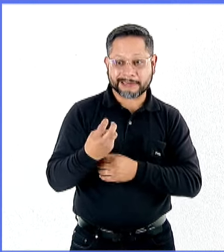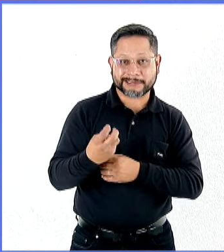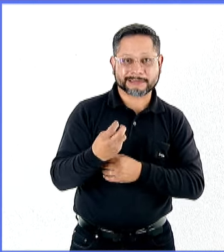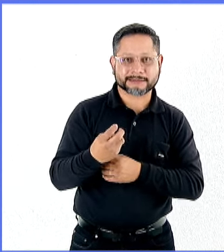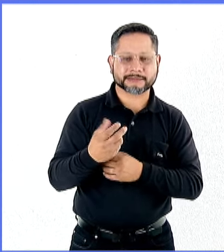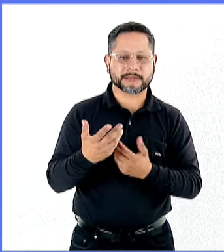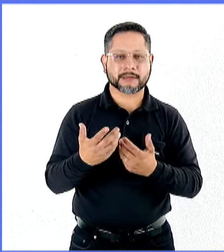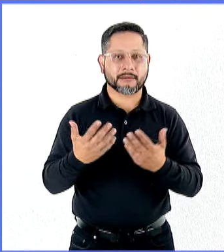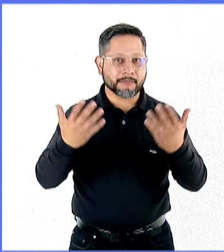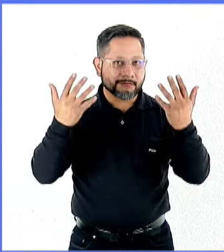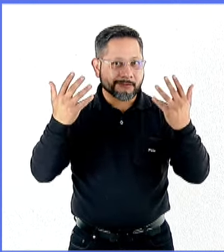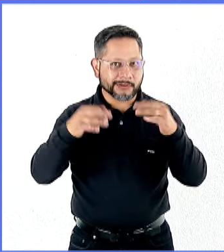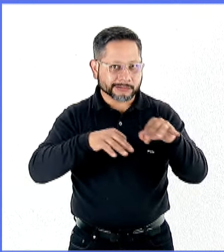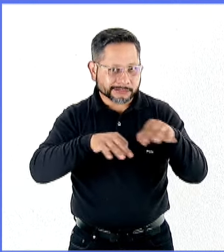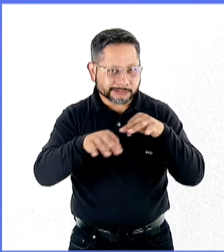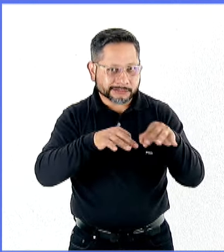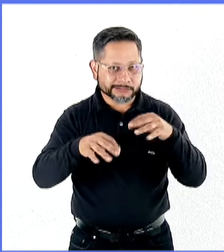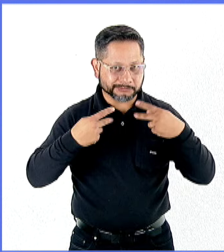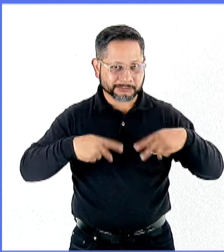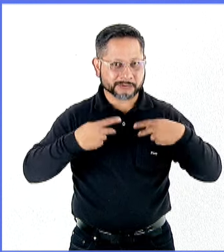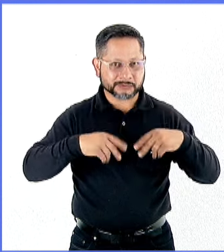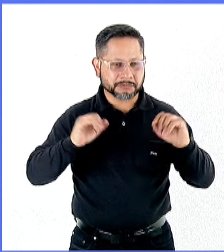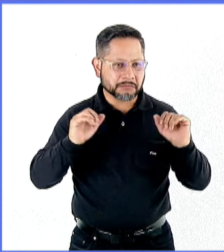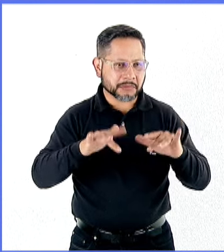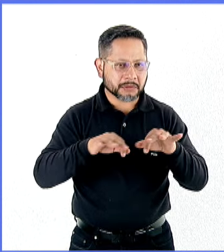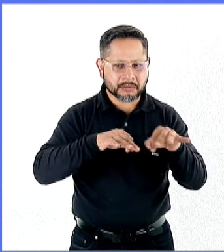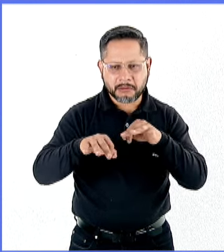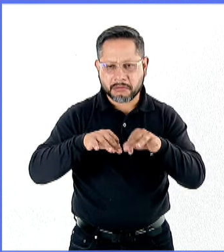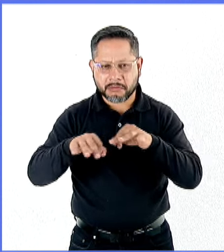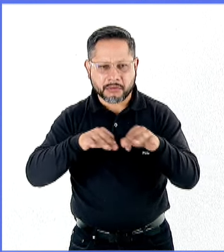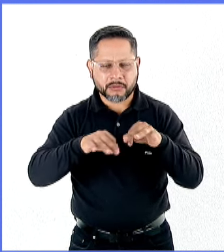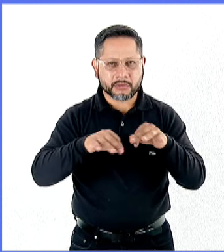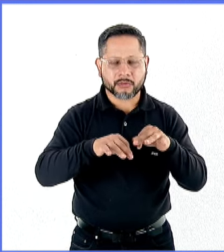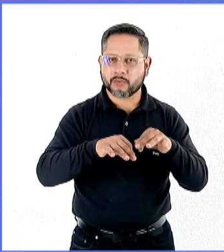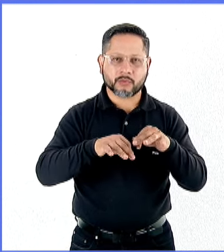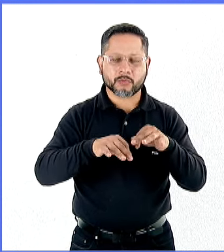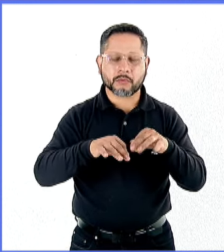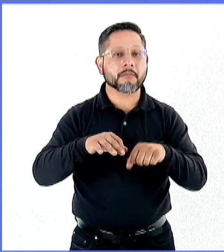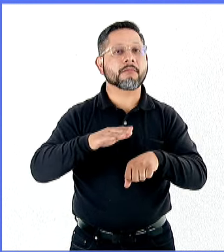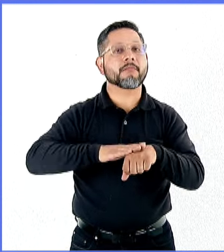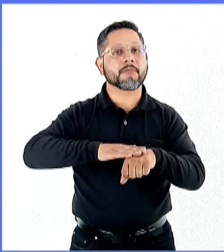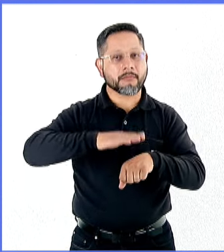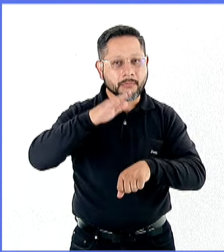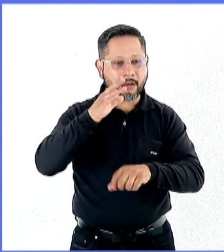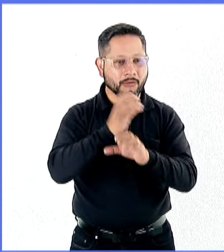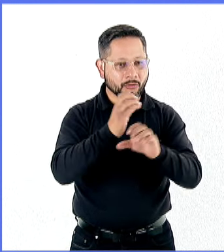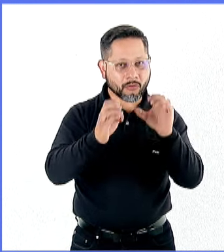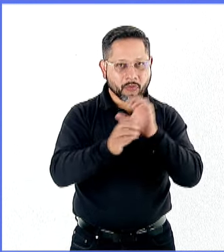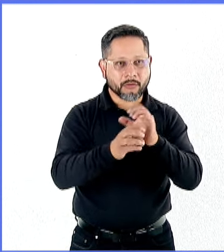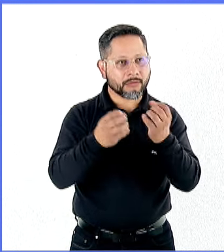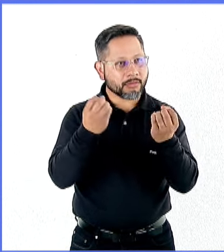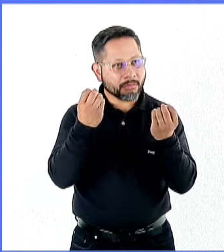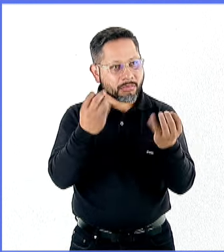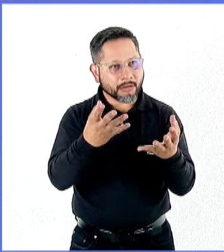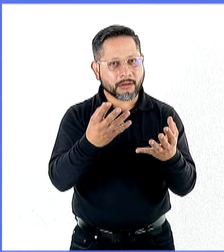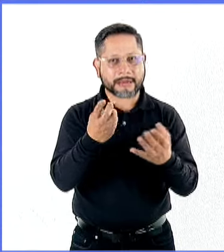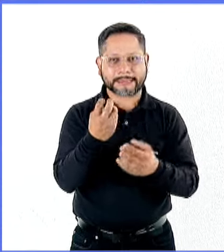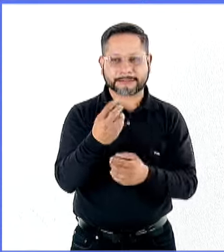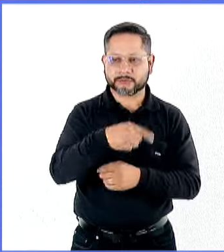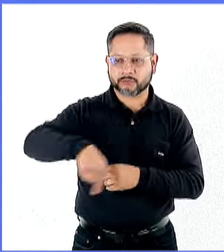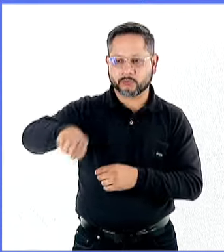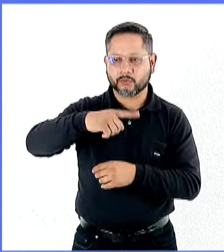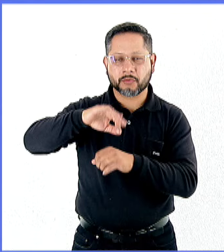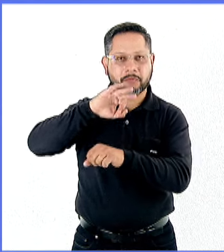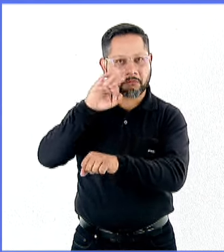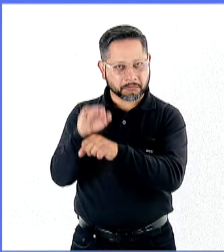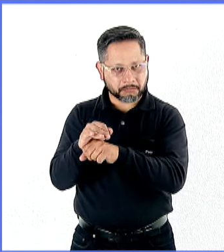aporta mano de obra, sino que también pueda aportar mayores insumos hacia la producción. Eso yo creo que es lo